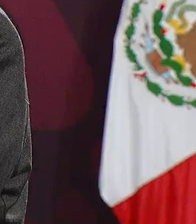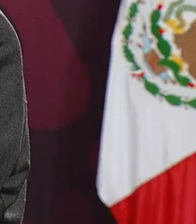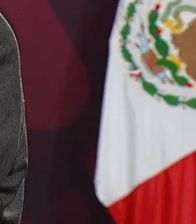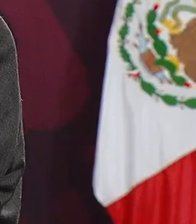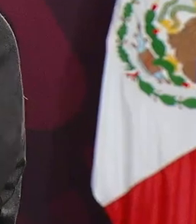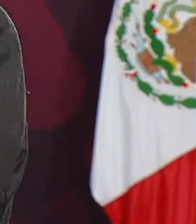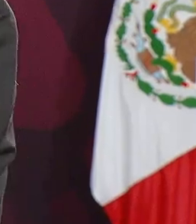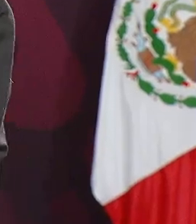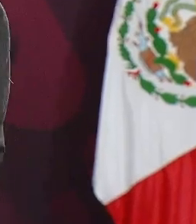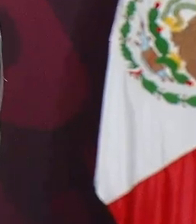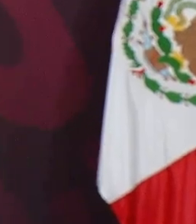Y eso es difícil,